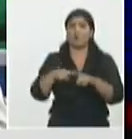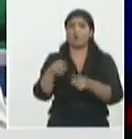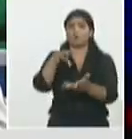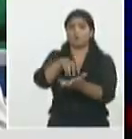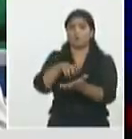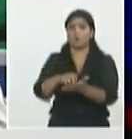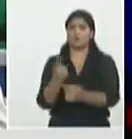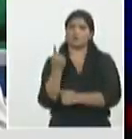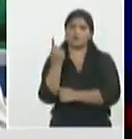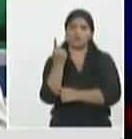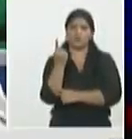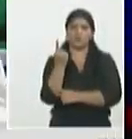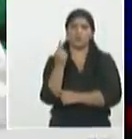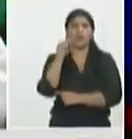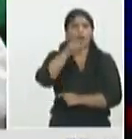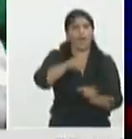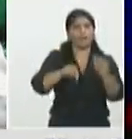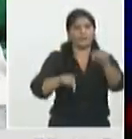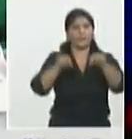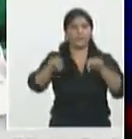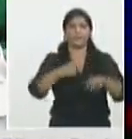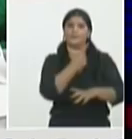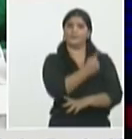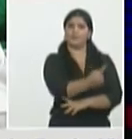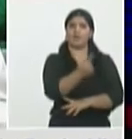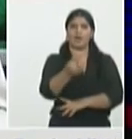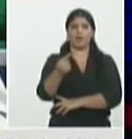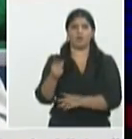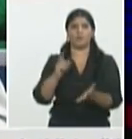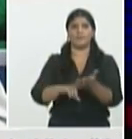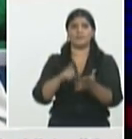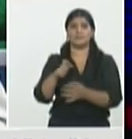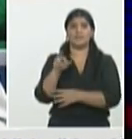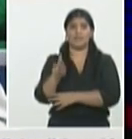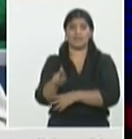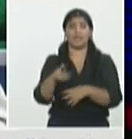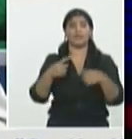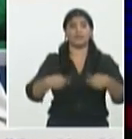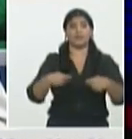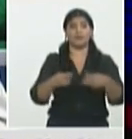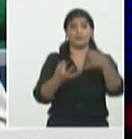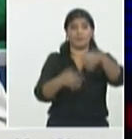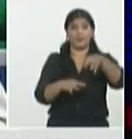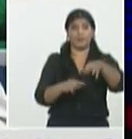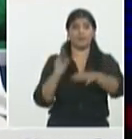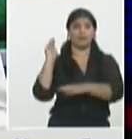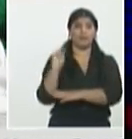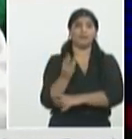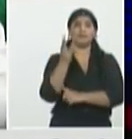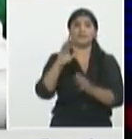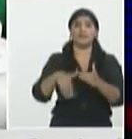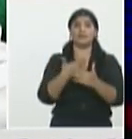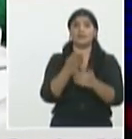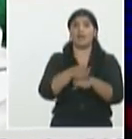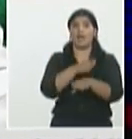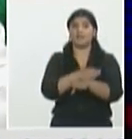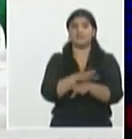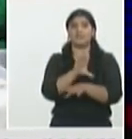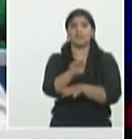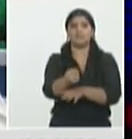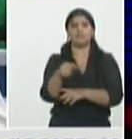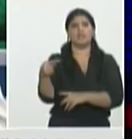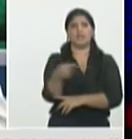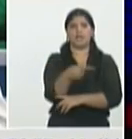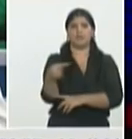establecidos que sencillamente su PCR negativo antes de venir su PCR en el